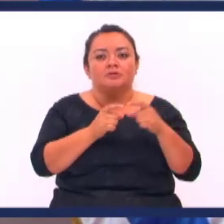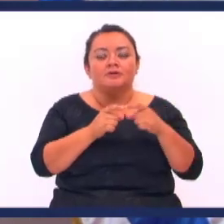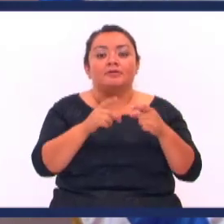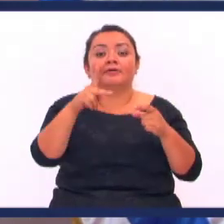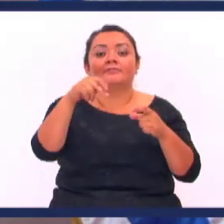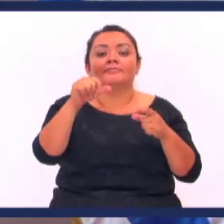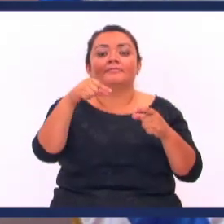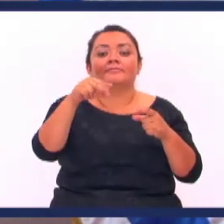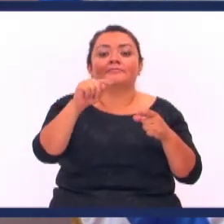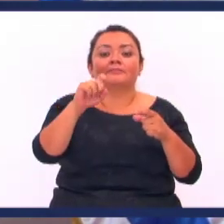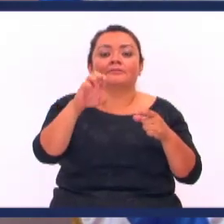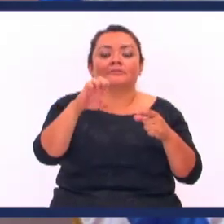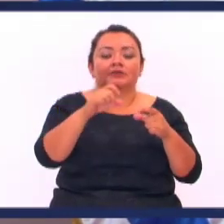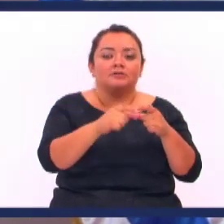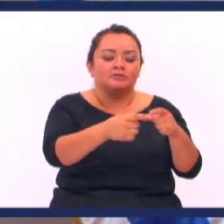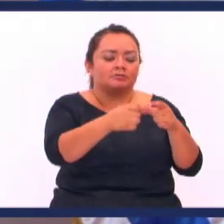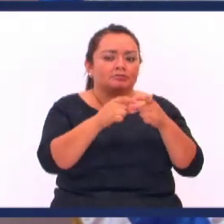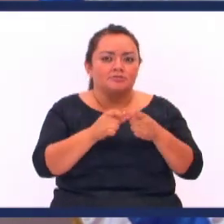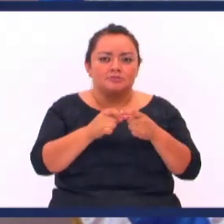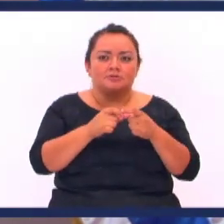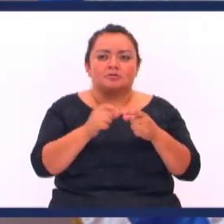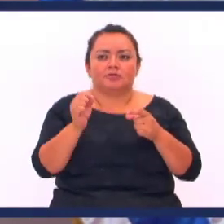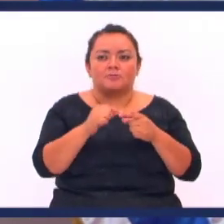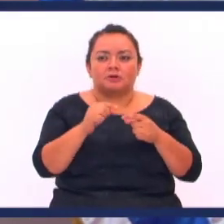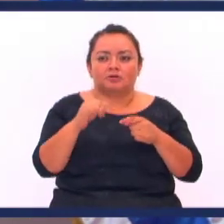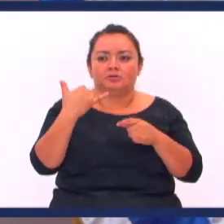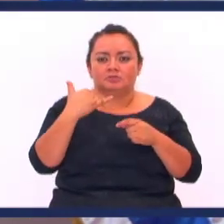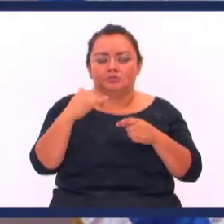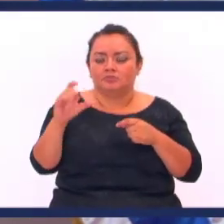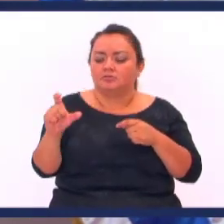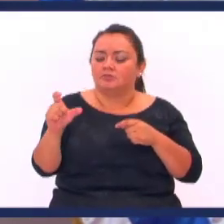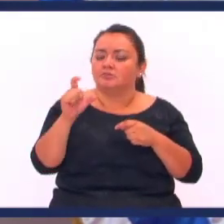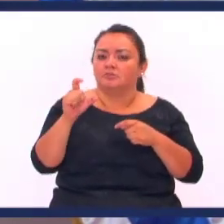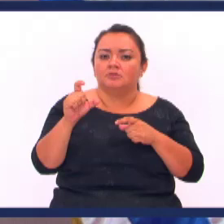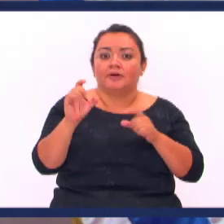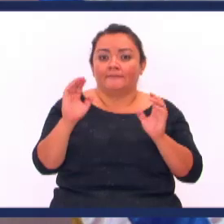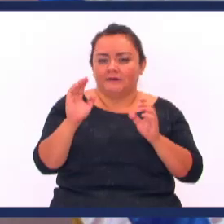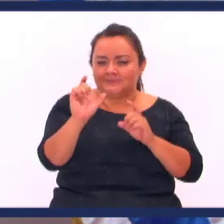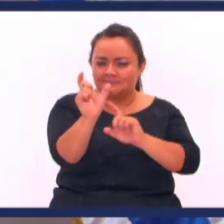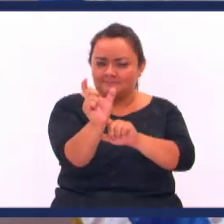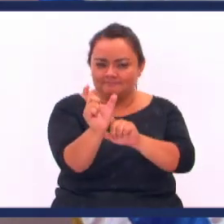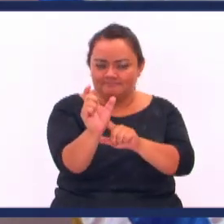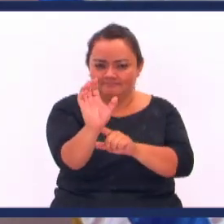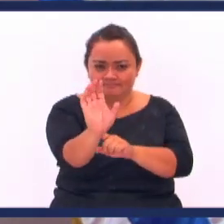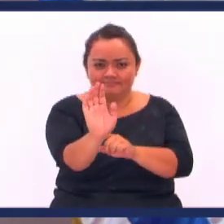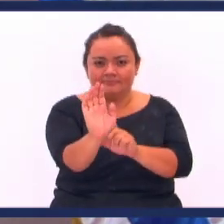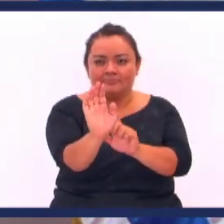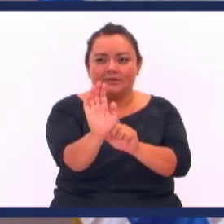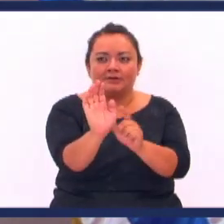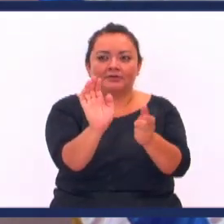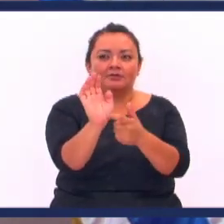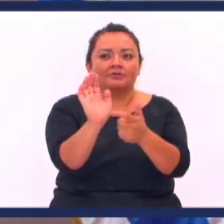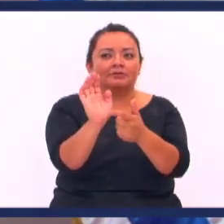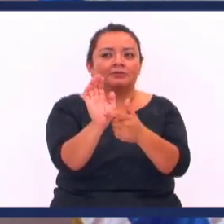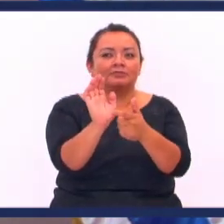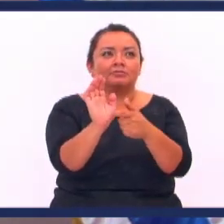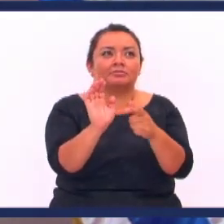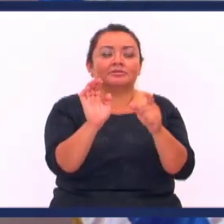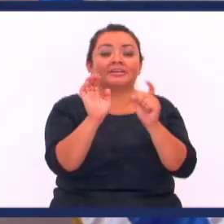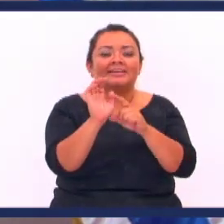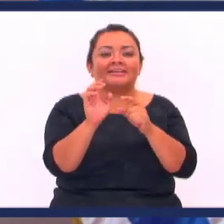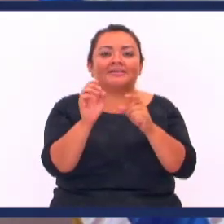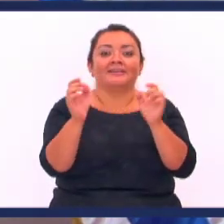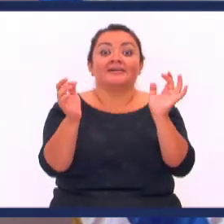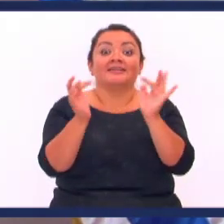¿Cómo se llama? El paquete El paquete Es como este relojito Que yo tengo acá Y este paquete Que se llama Que es el paquete